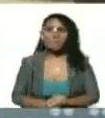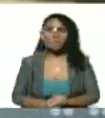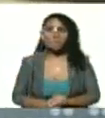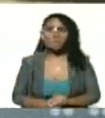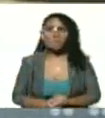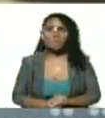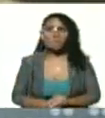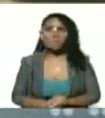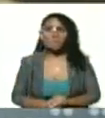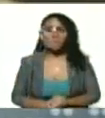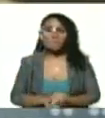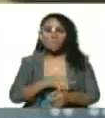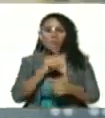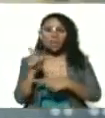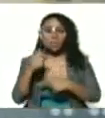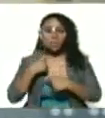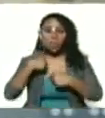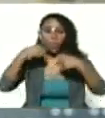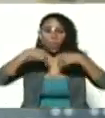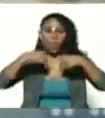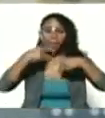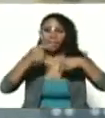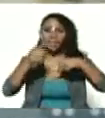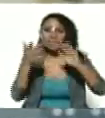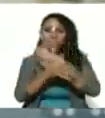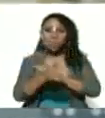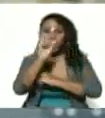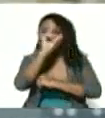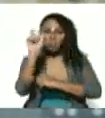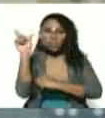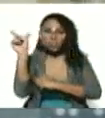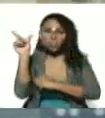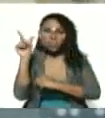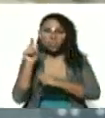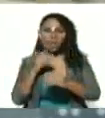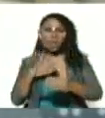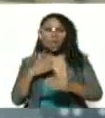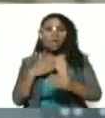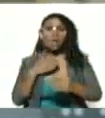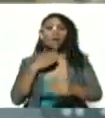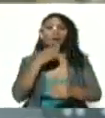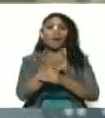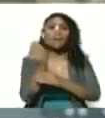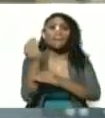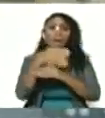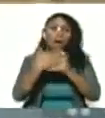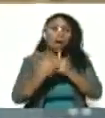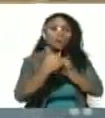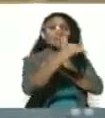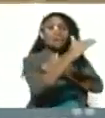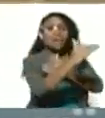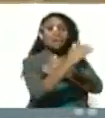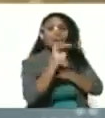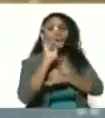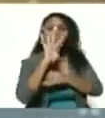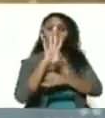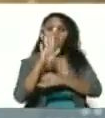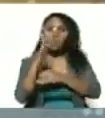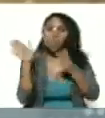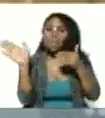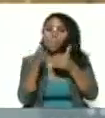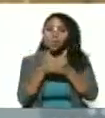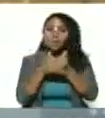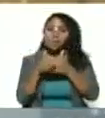Eso que yo hoy dije sobre el PSUV, ir más allá de las cuatro puertas, las cuatro paredes